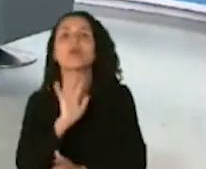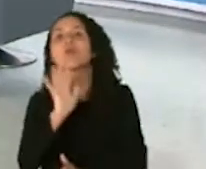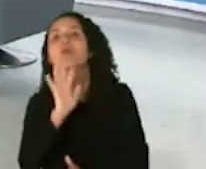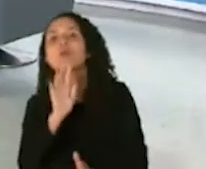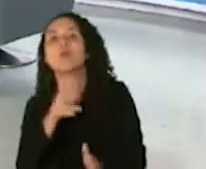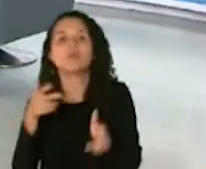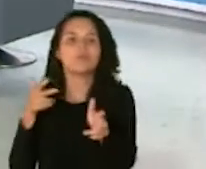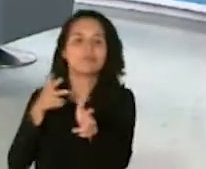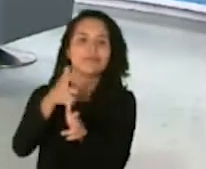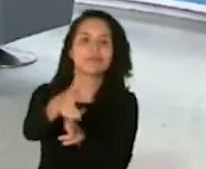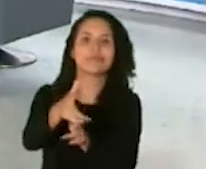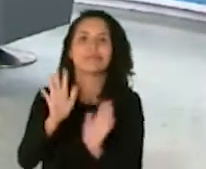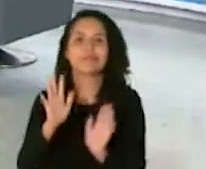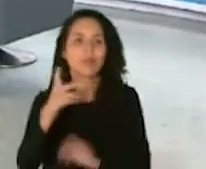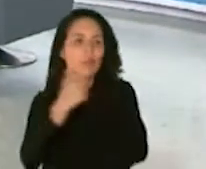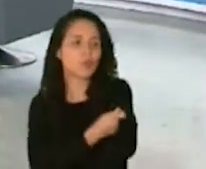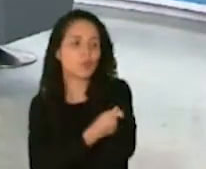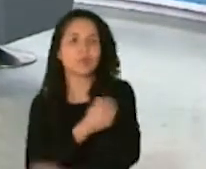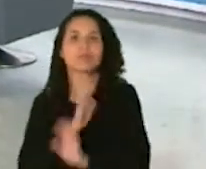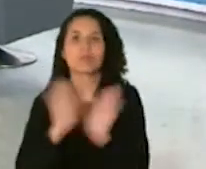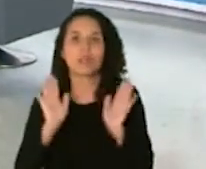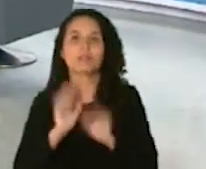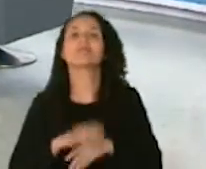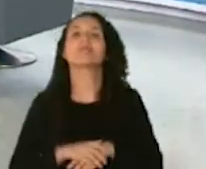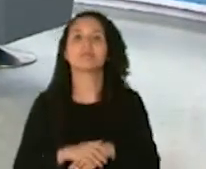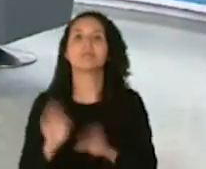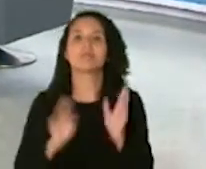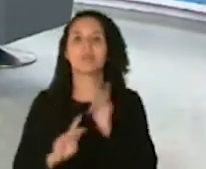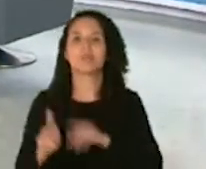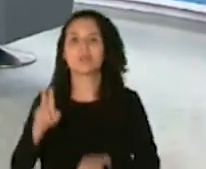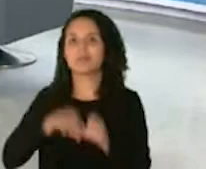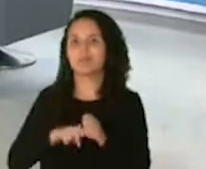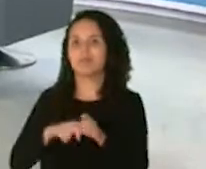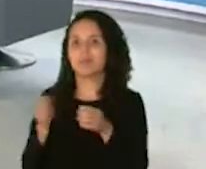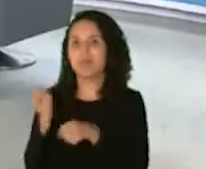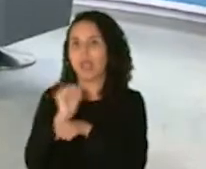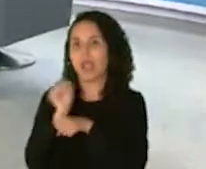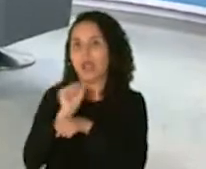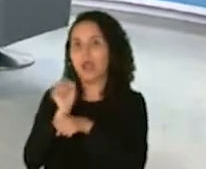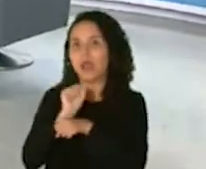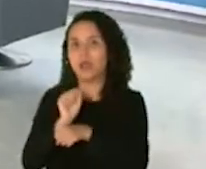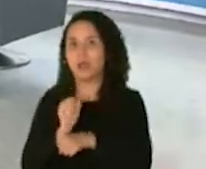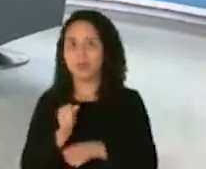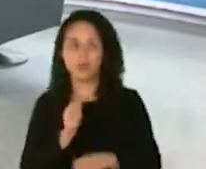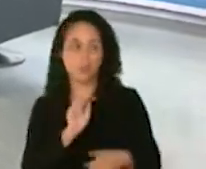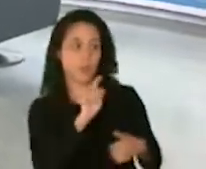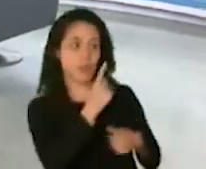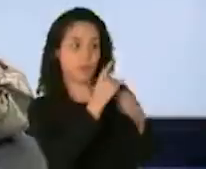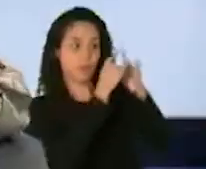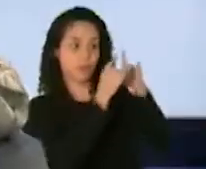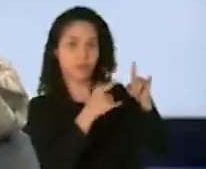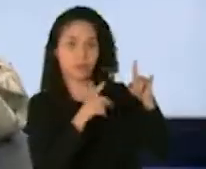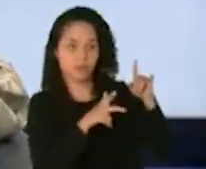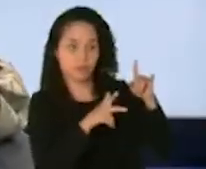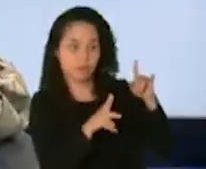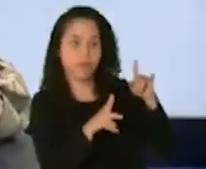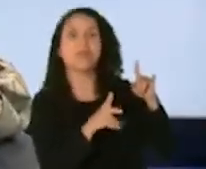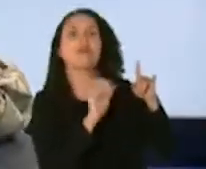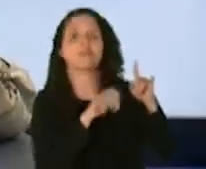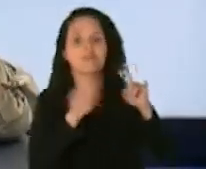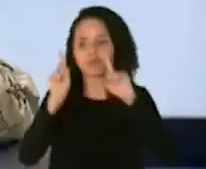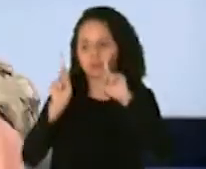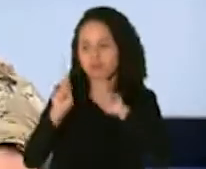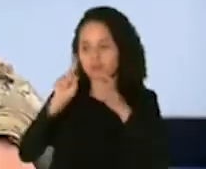ServiFlu, o Servicarro, donde las personas van a llegar en su auto, en una primera estación, se le va a hacer un cernimiento